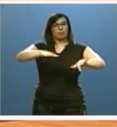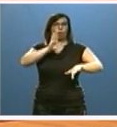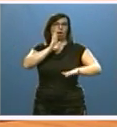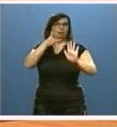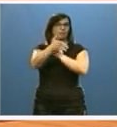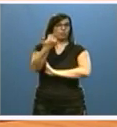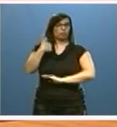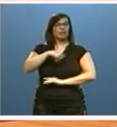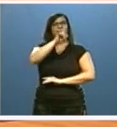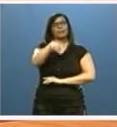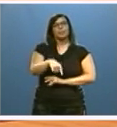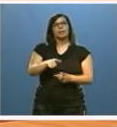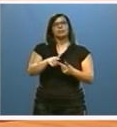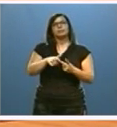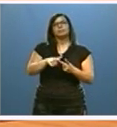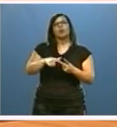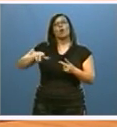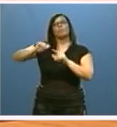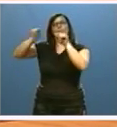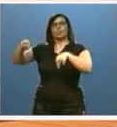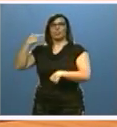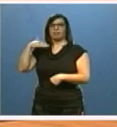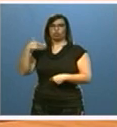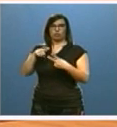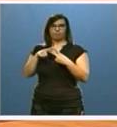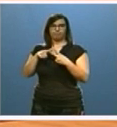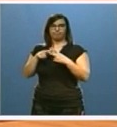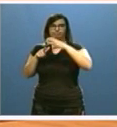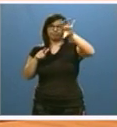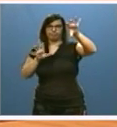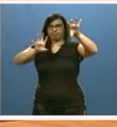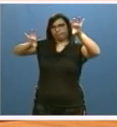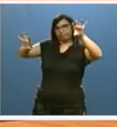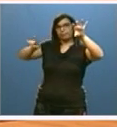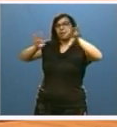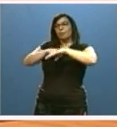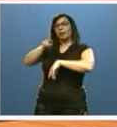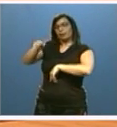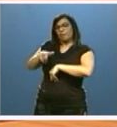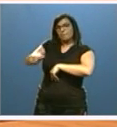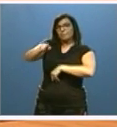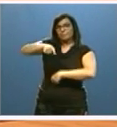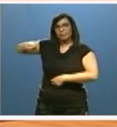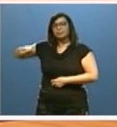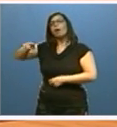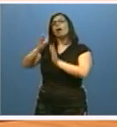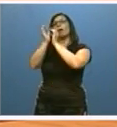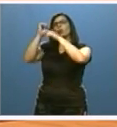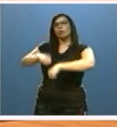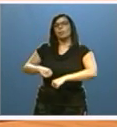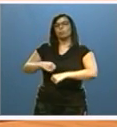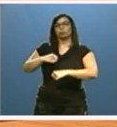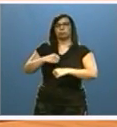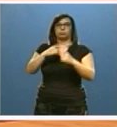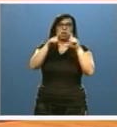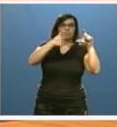y el del conjunto de la provincia de Soria, para la cual, en estos próximos meses, acordaremos en el diálogo